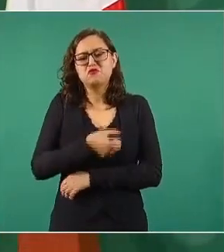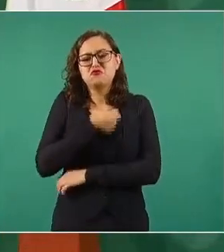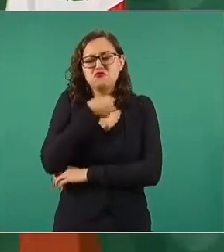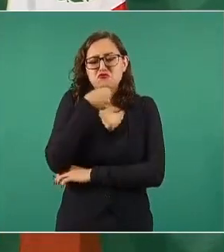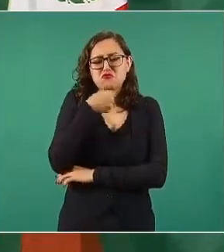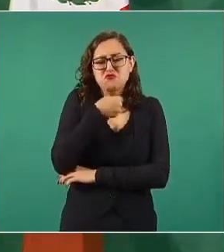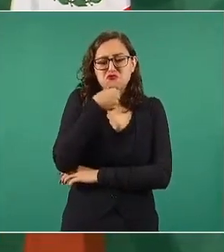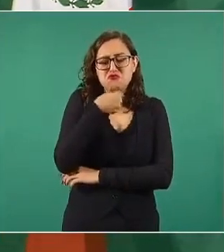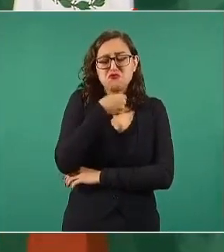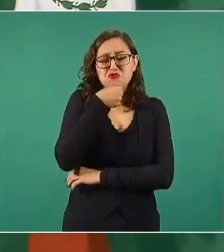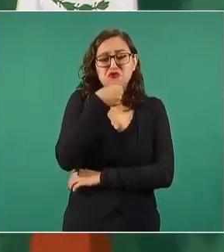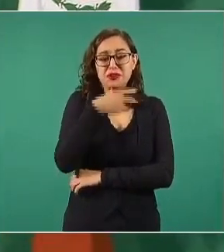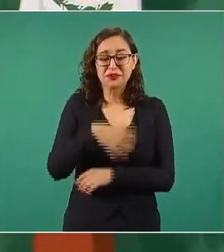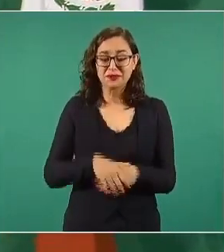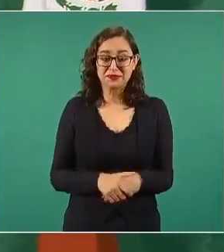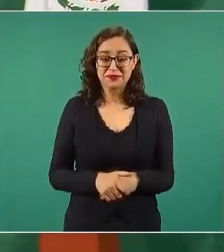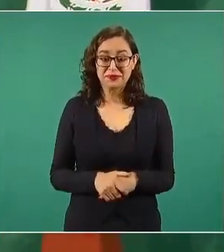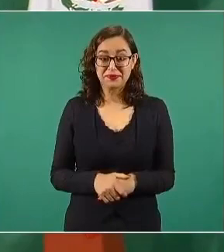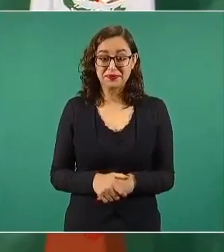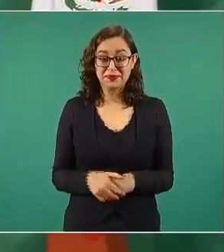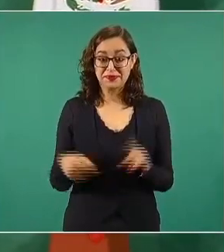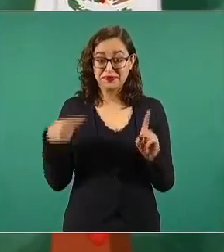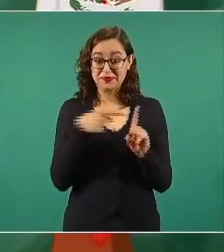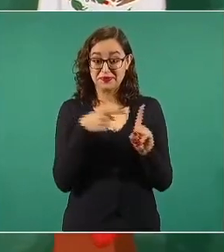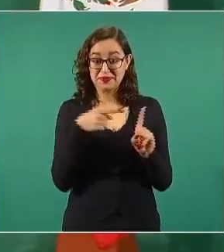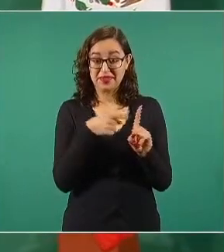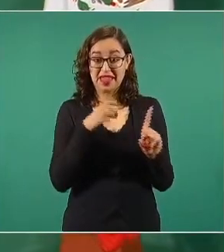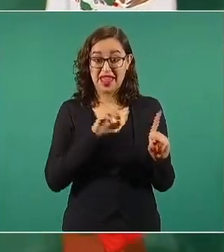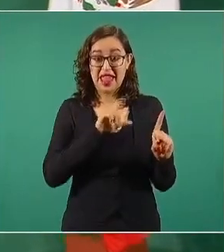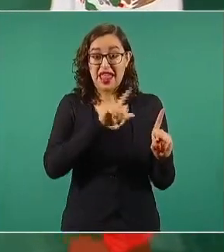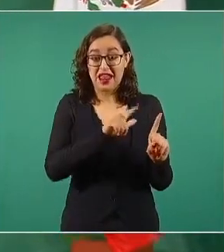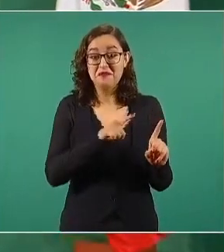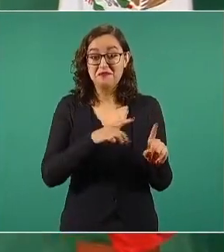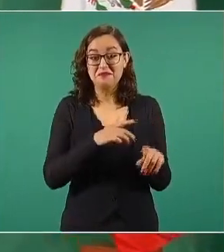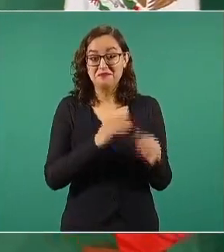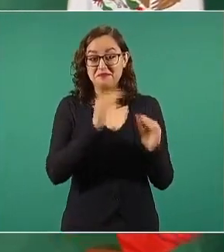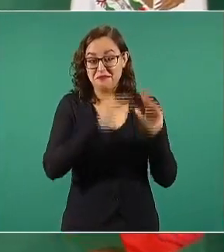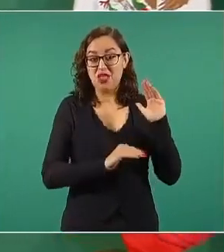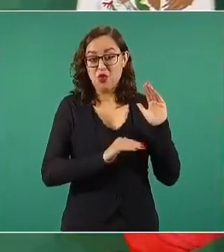y resulta que don Adolfo era menor que yo